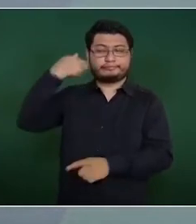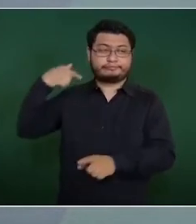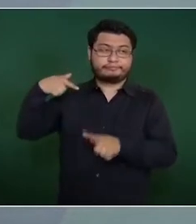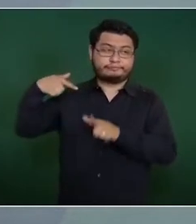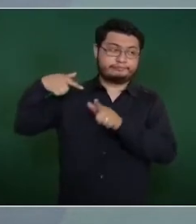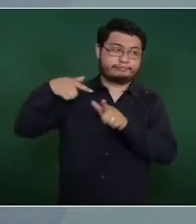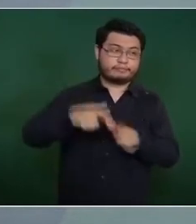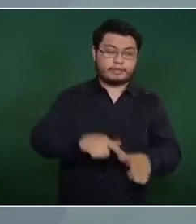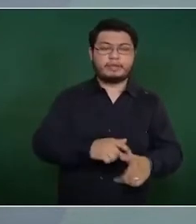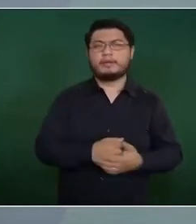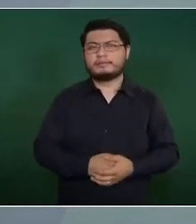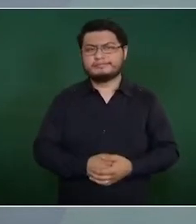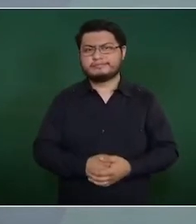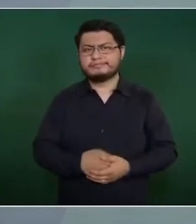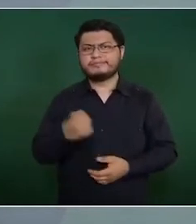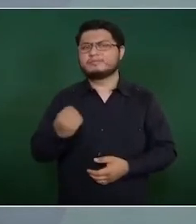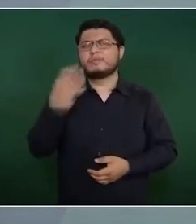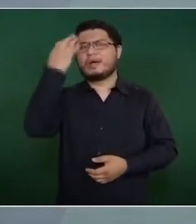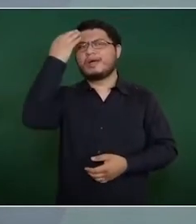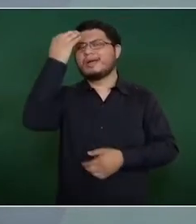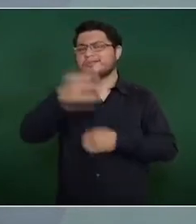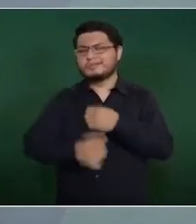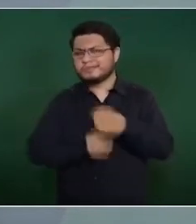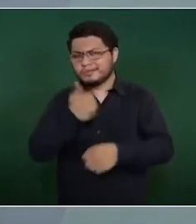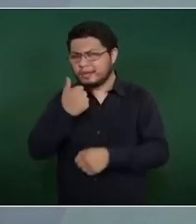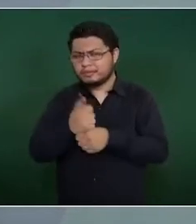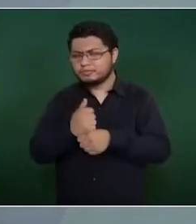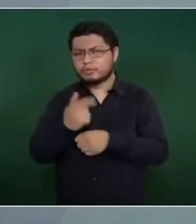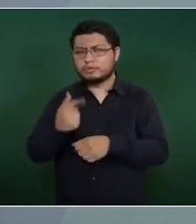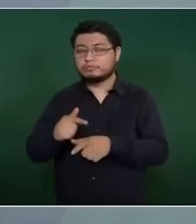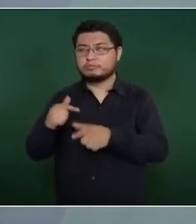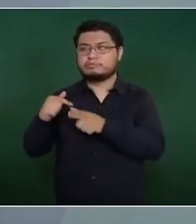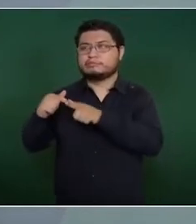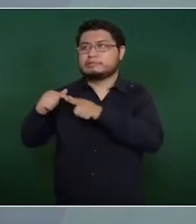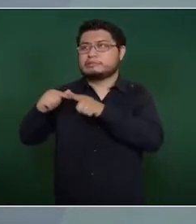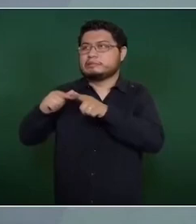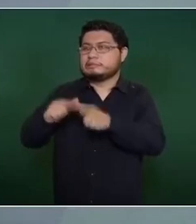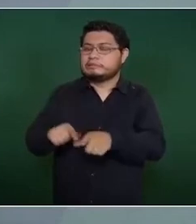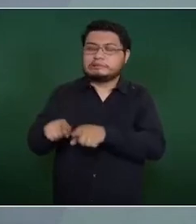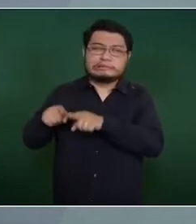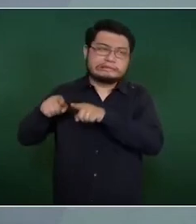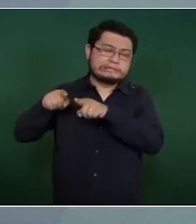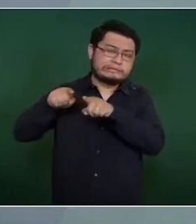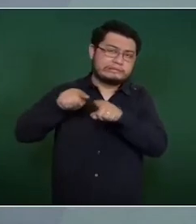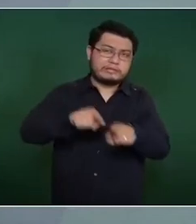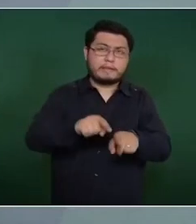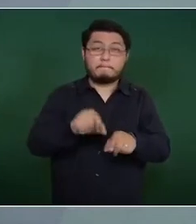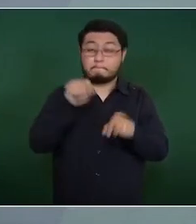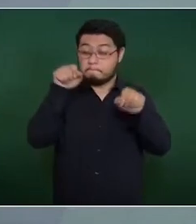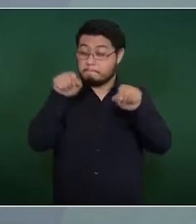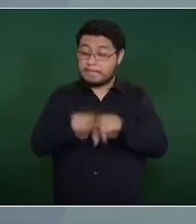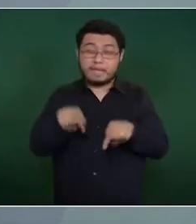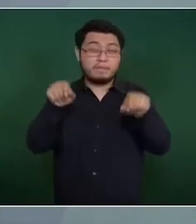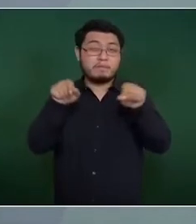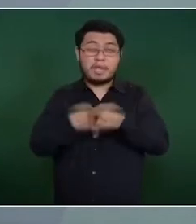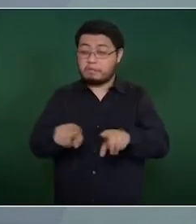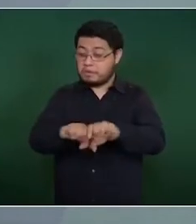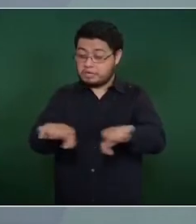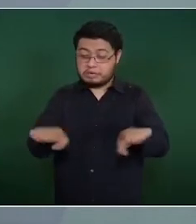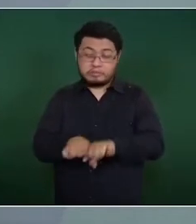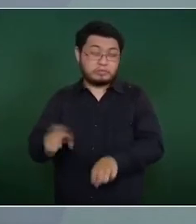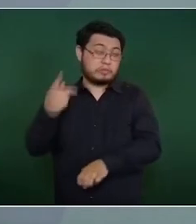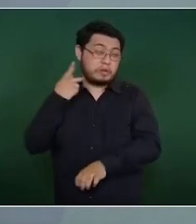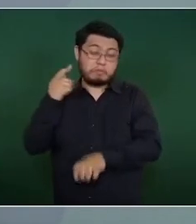¿Cuántos años, décadas, de predominio de un solo partido, de un partido único?